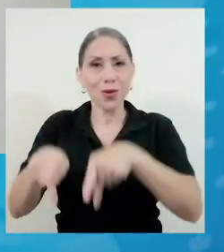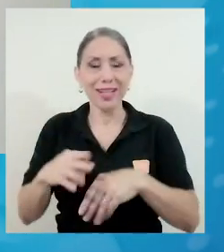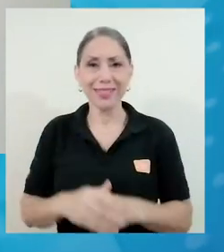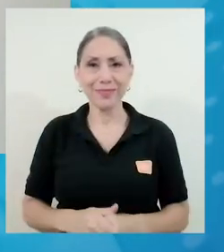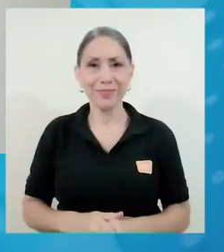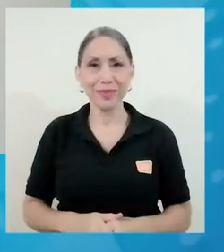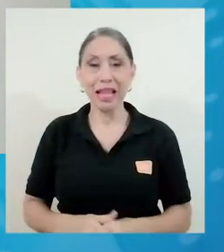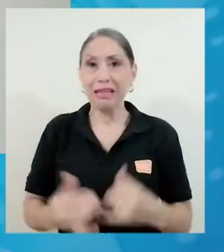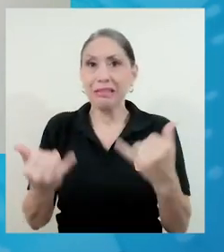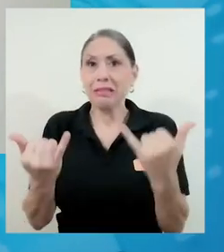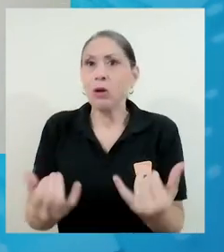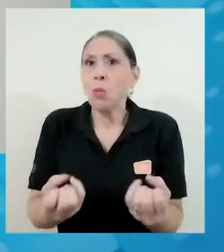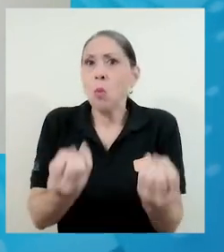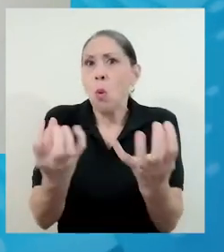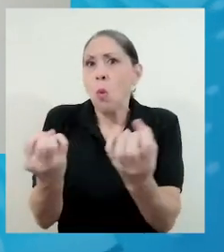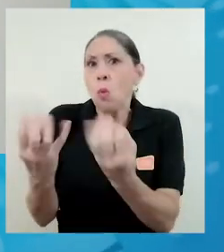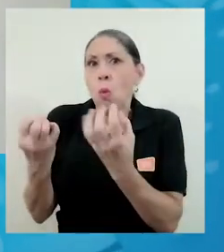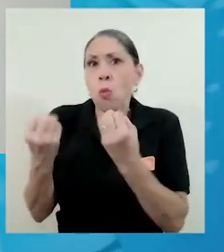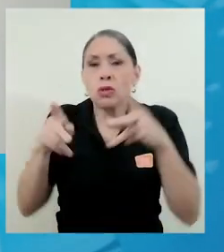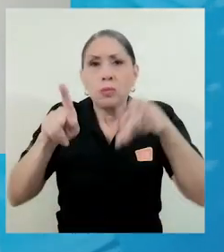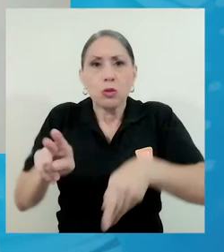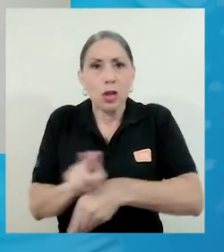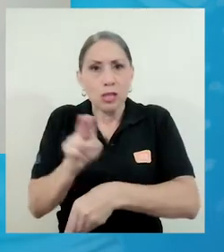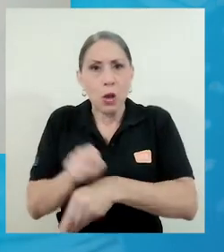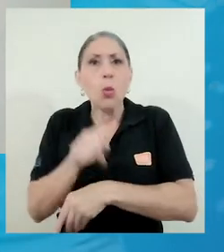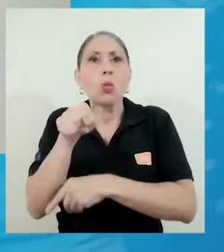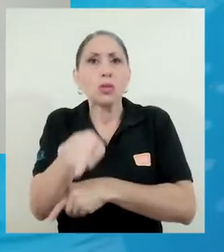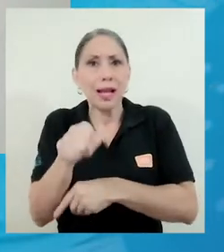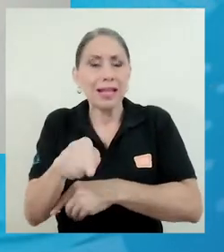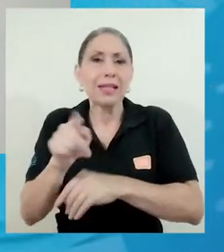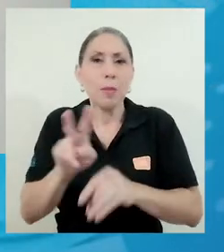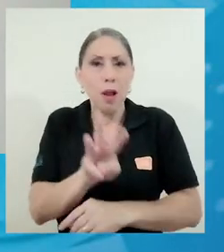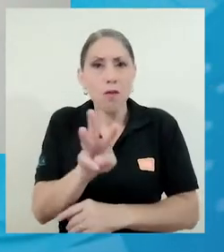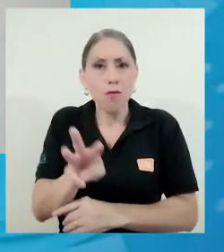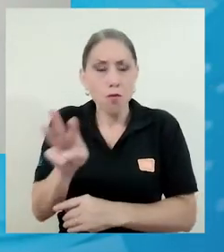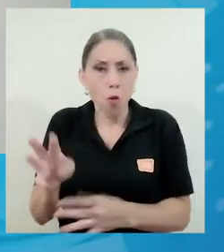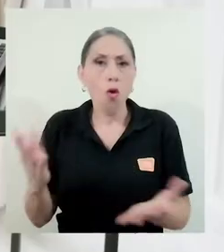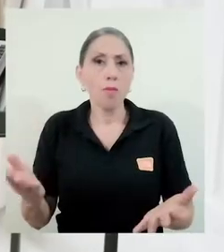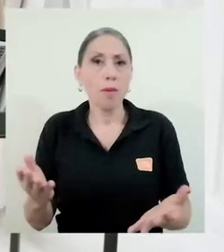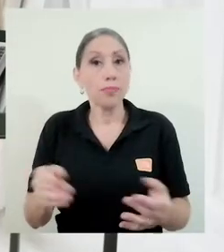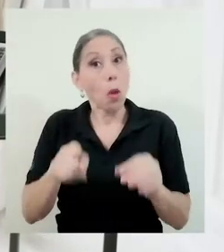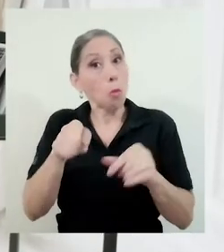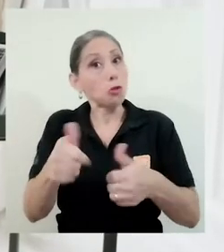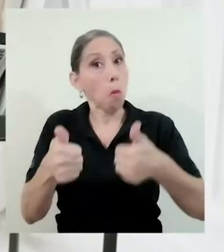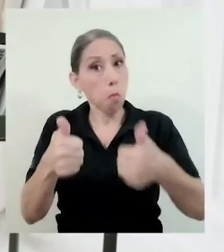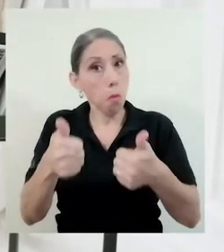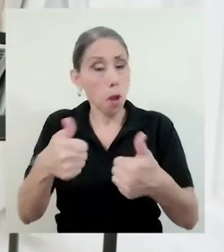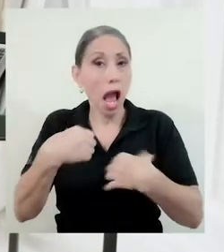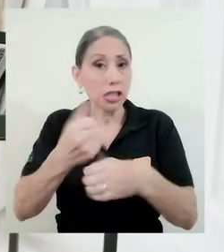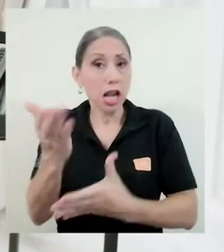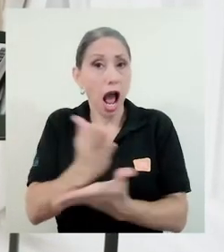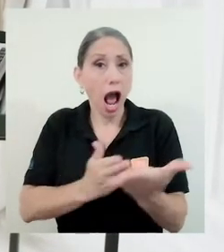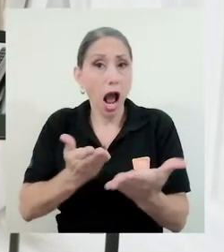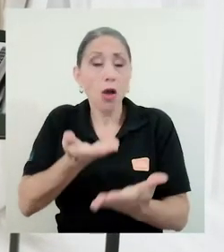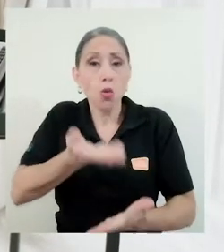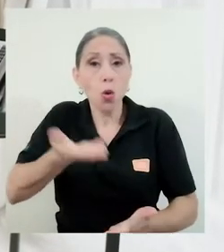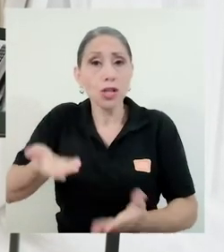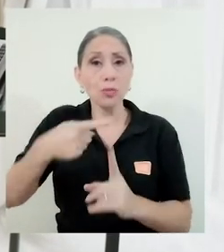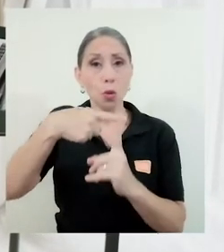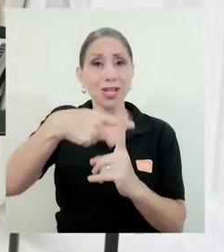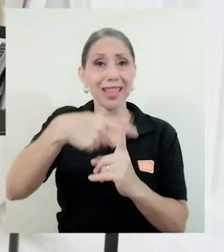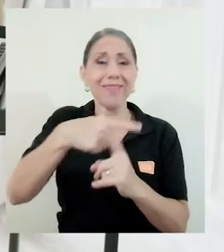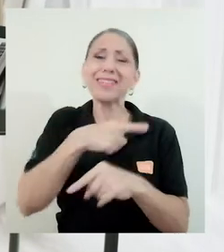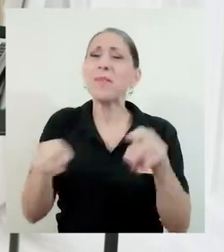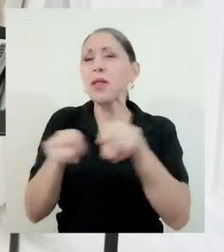personas. Esta gran cantidad de usuarios así como sirve para hacer algo positivo o algo bueno,